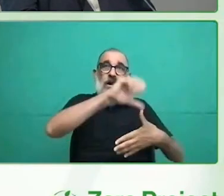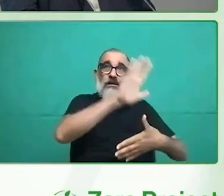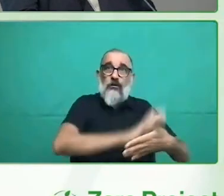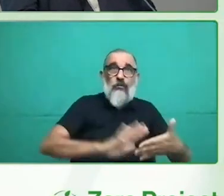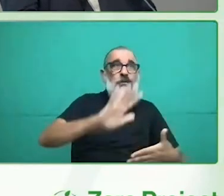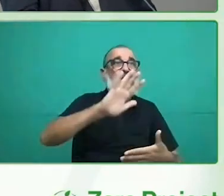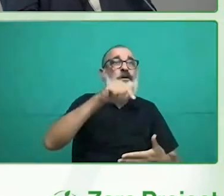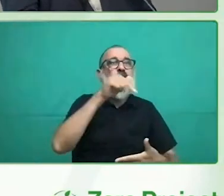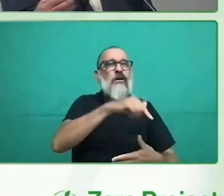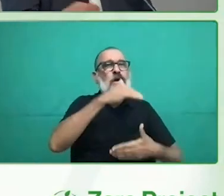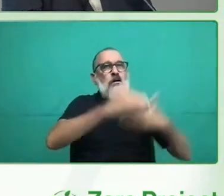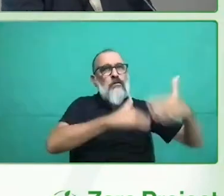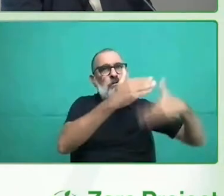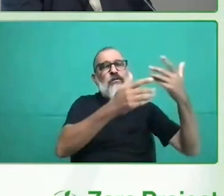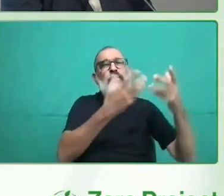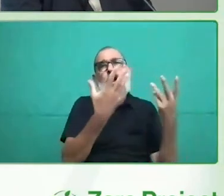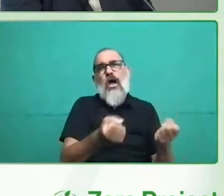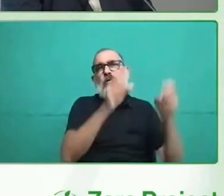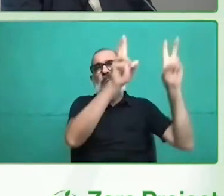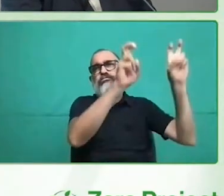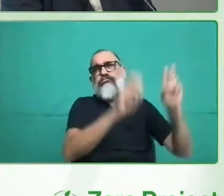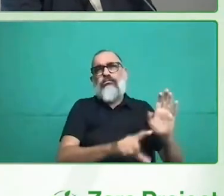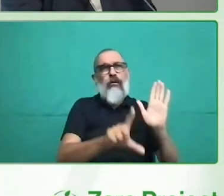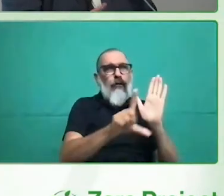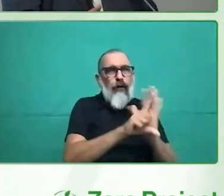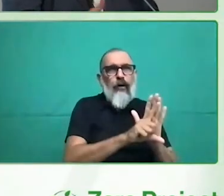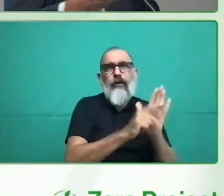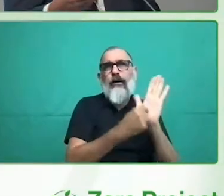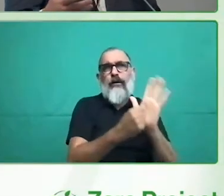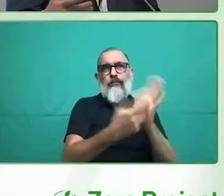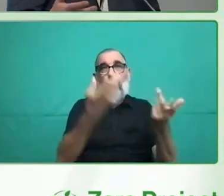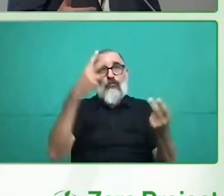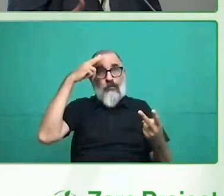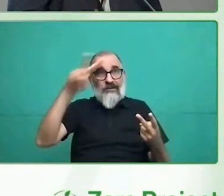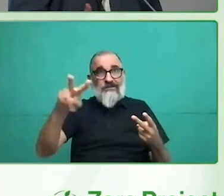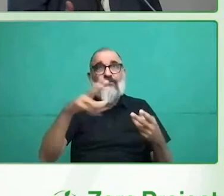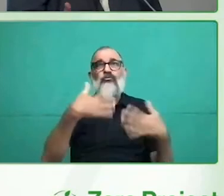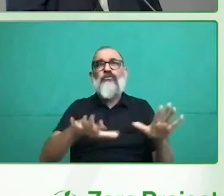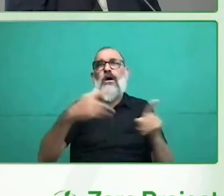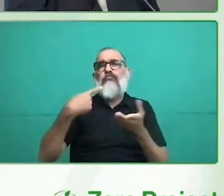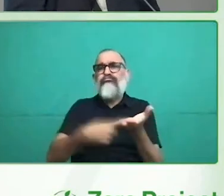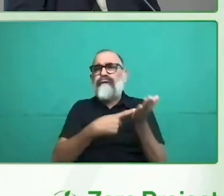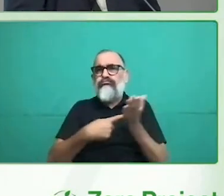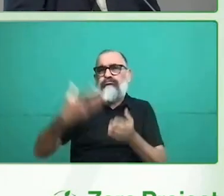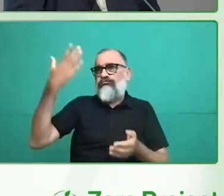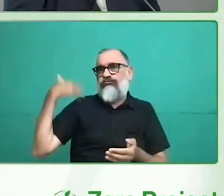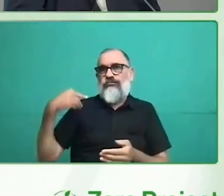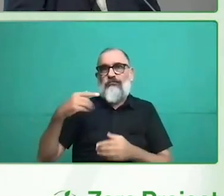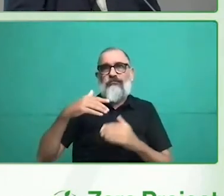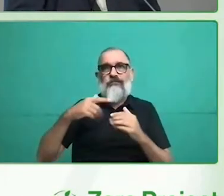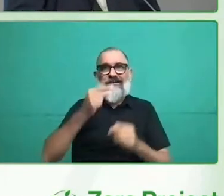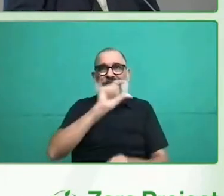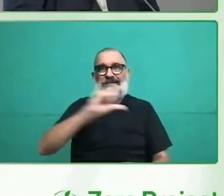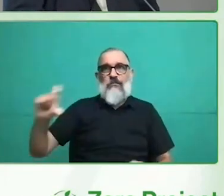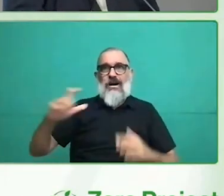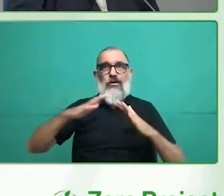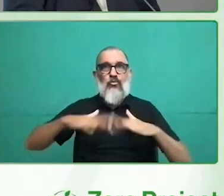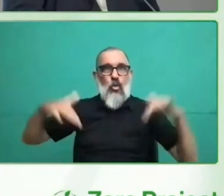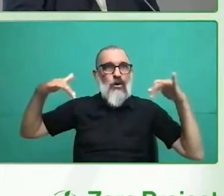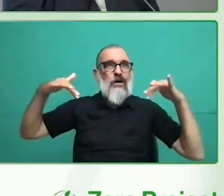donde nos ofrecemos a dar nuestra experiencia, compartir aquello que podamos, porque